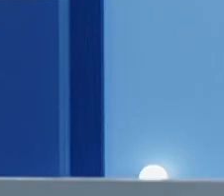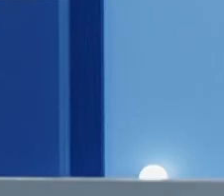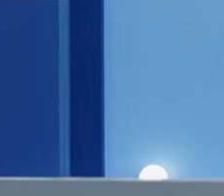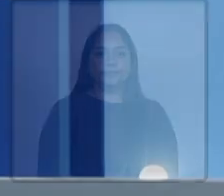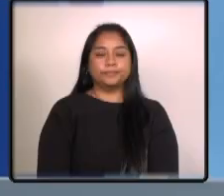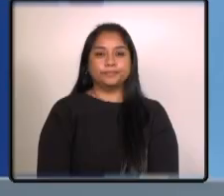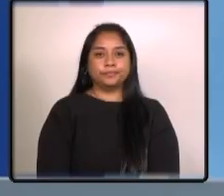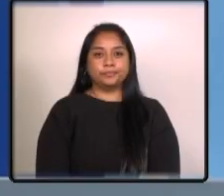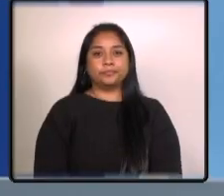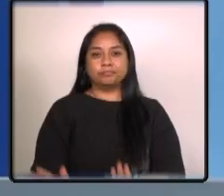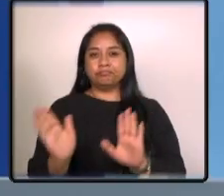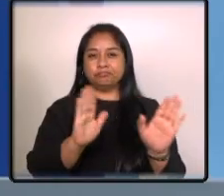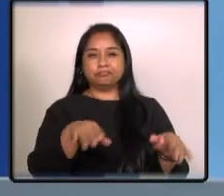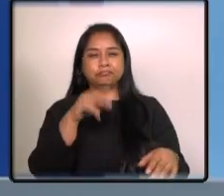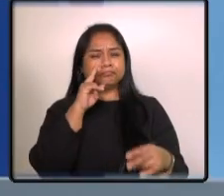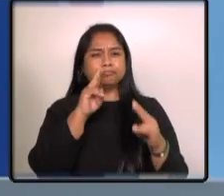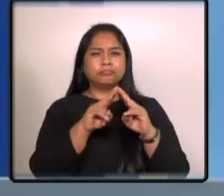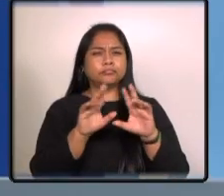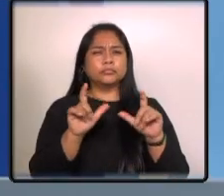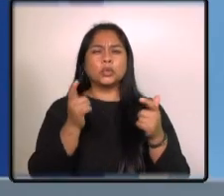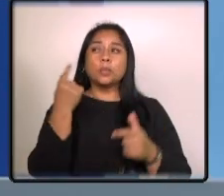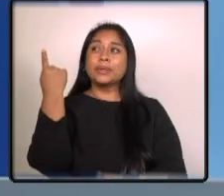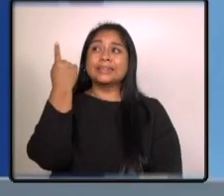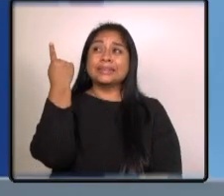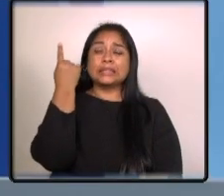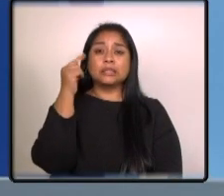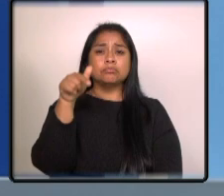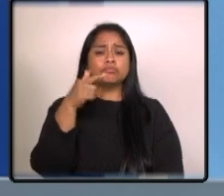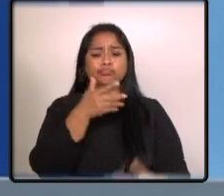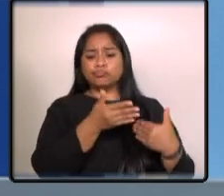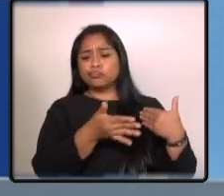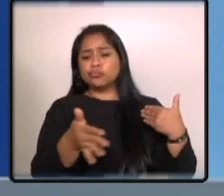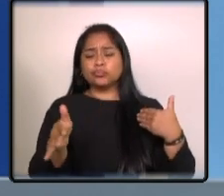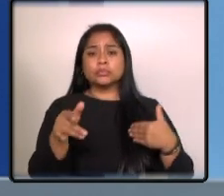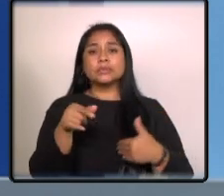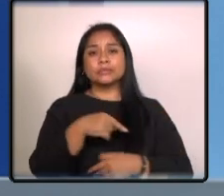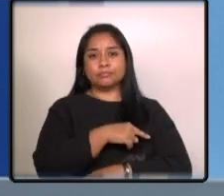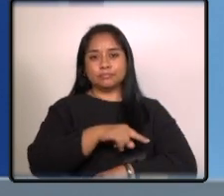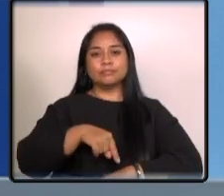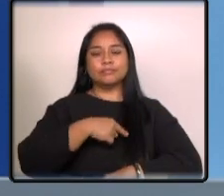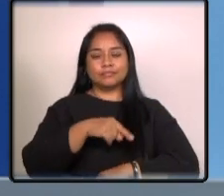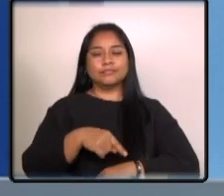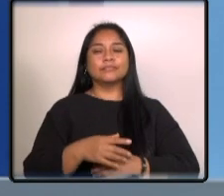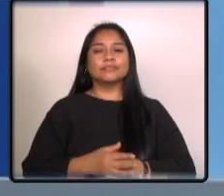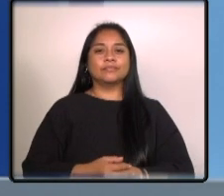ahora es momento de conocer las condiciones del tiempo que prevalecerán en las siguientes horas